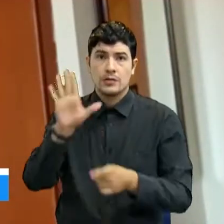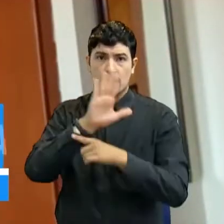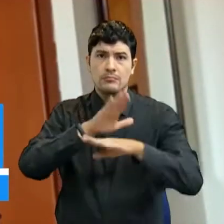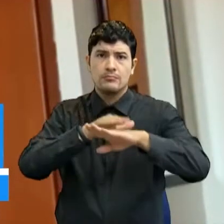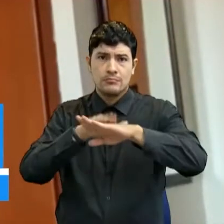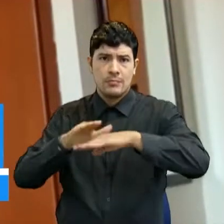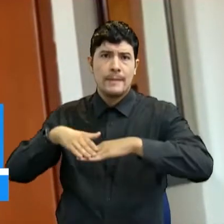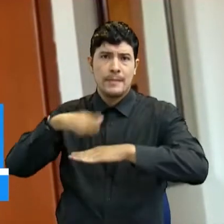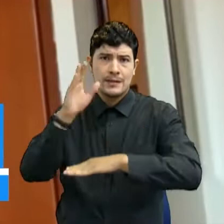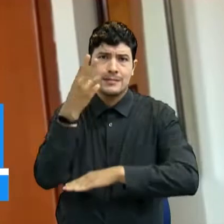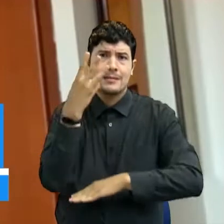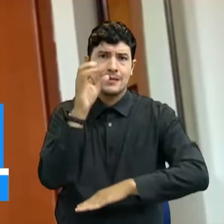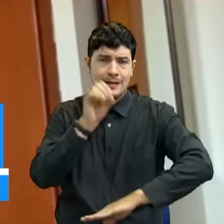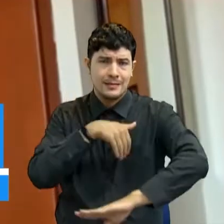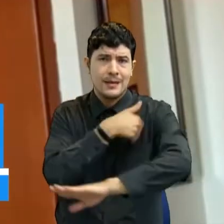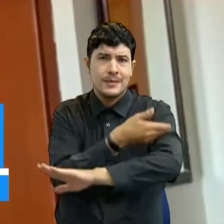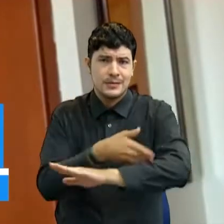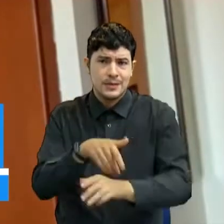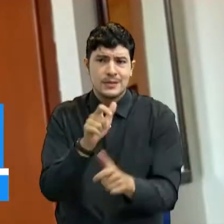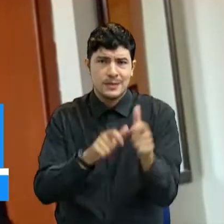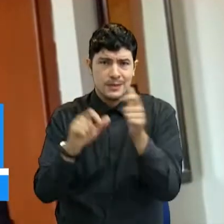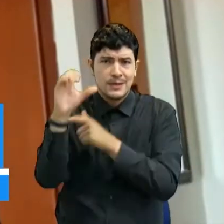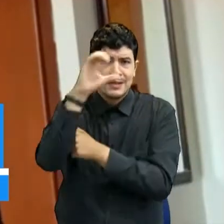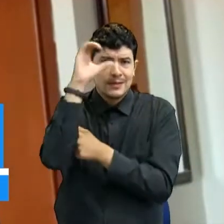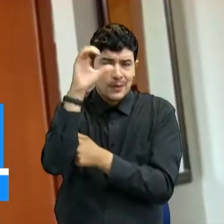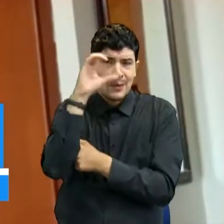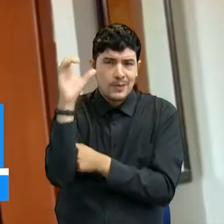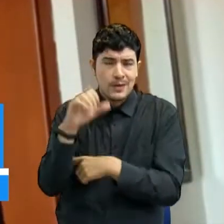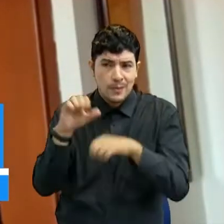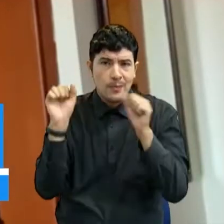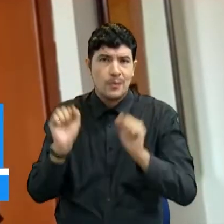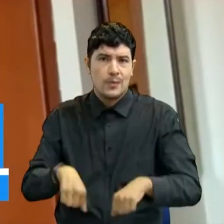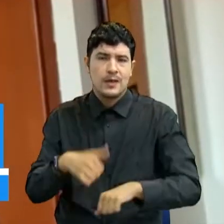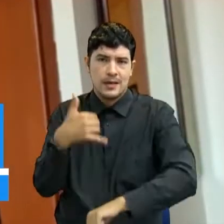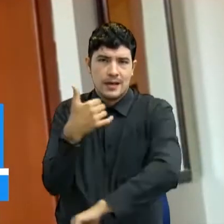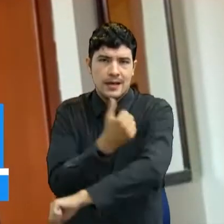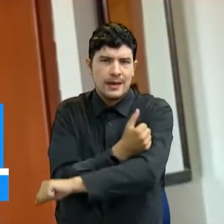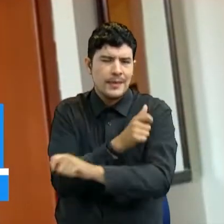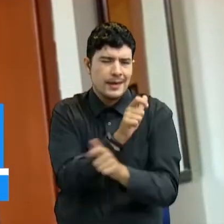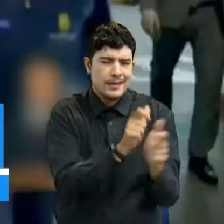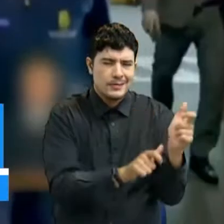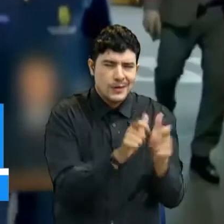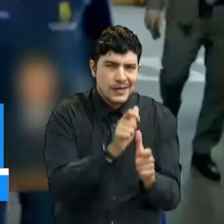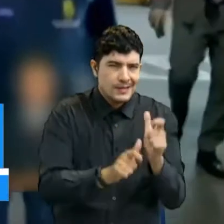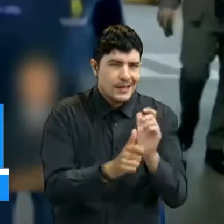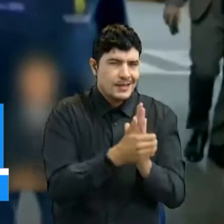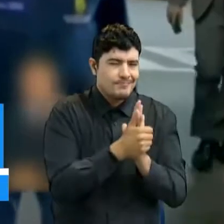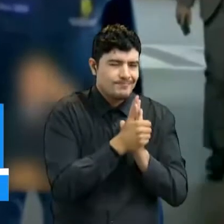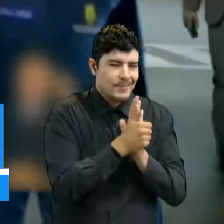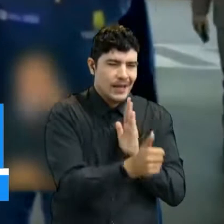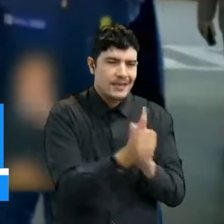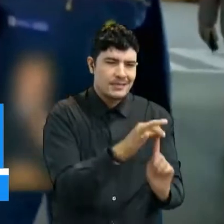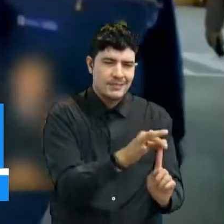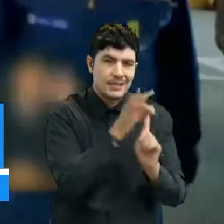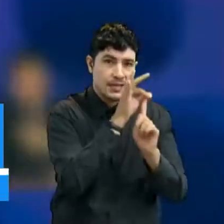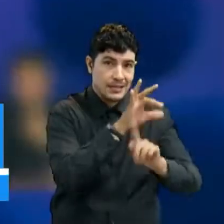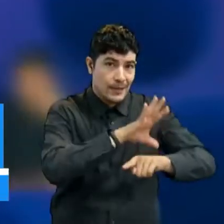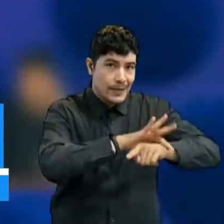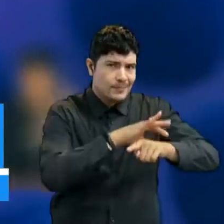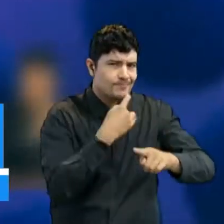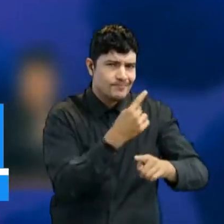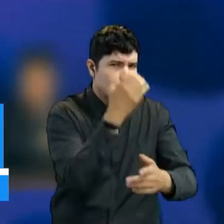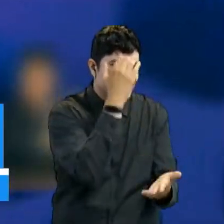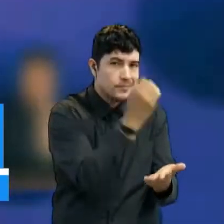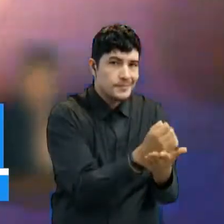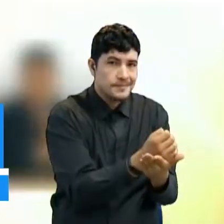de 30 millones de colombianos. Pero, ¿qué dicen los médicos especialistas? Aquí les contamos. Según el ministro de Salud, Colombia